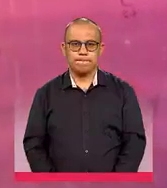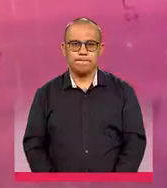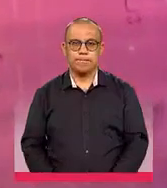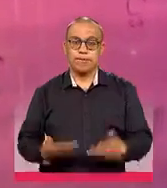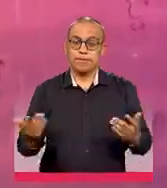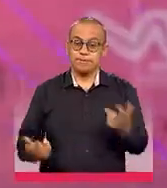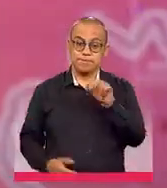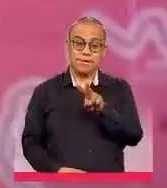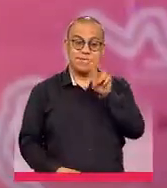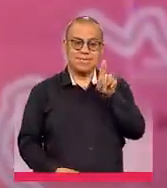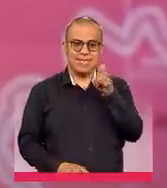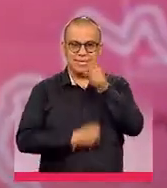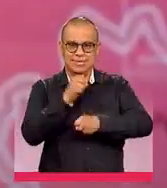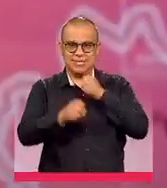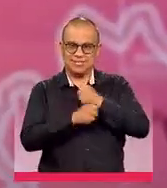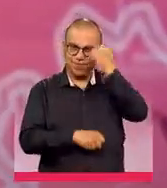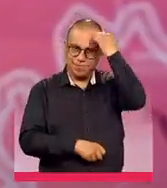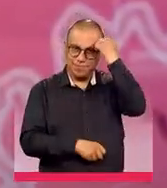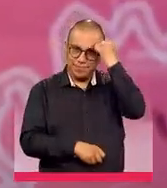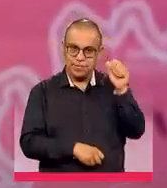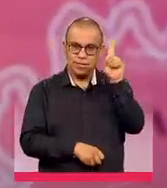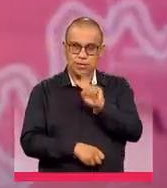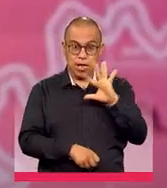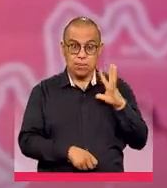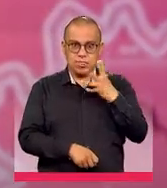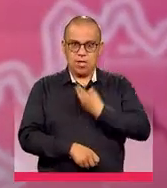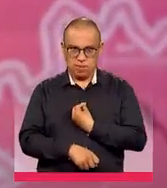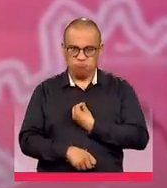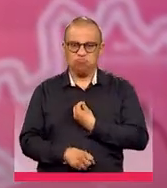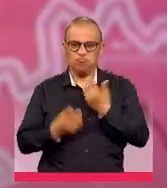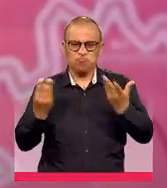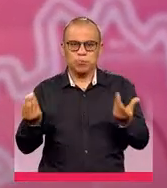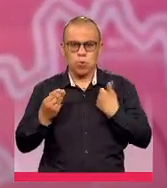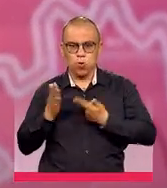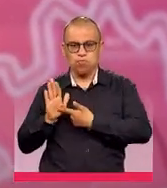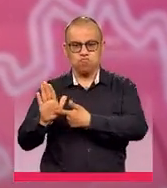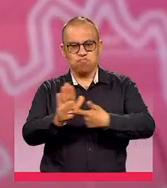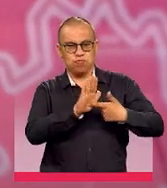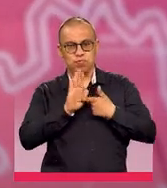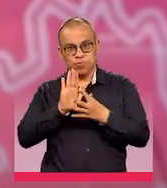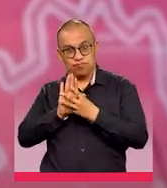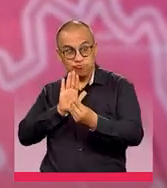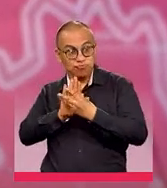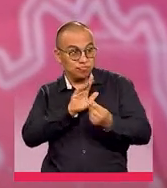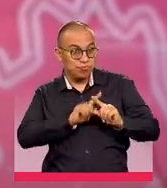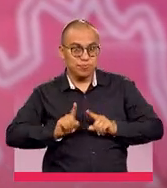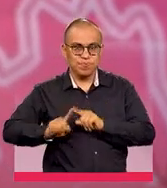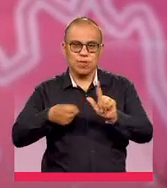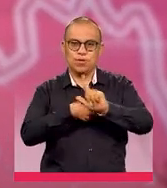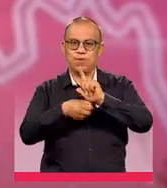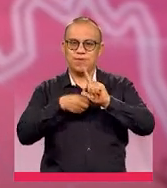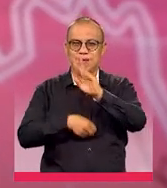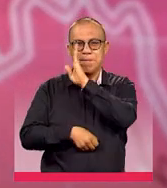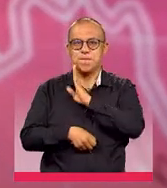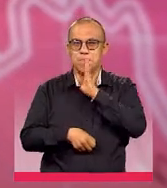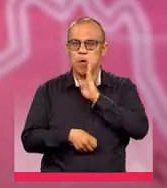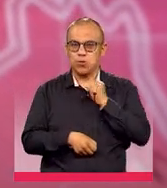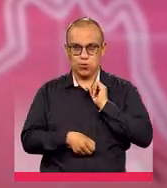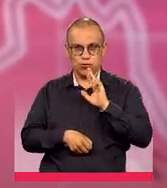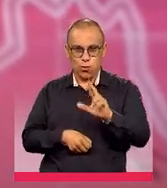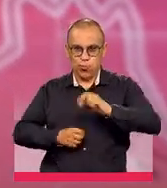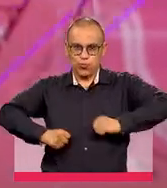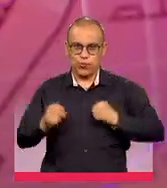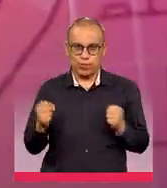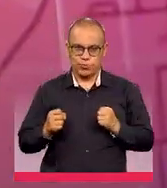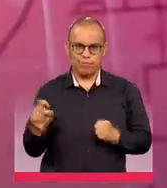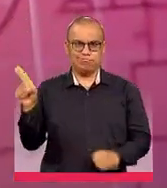Y a sus 26 años, un profesor transgénero se ha convertido en un ejemplo de inclusión y diversidad en la localidad de Bosa, en el sur de Bogotá.